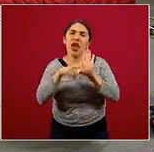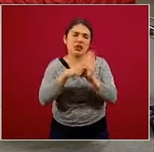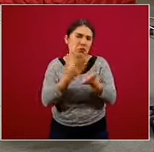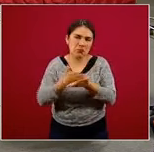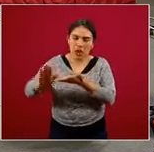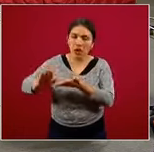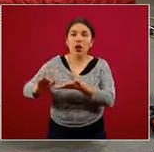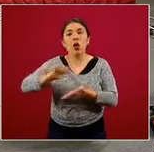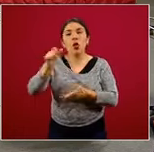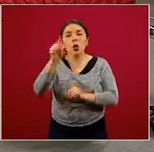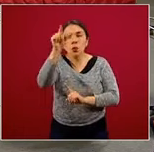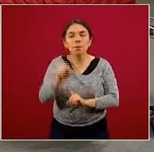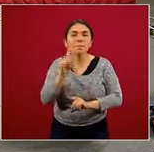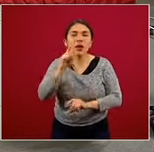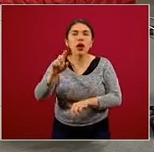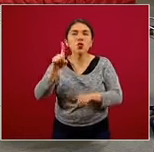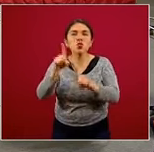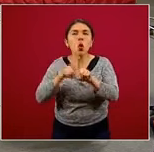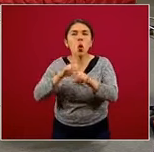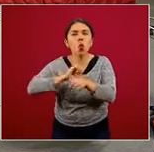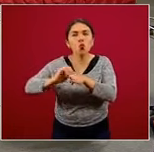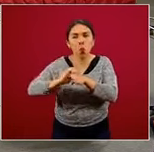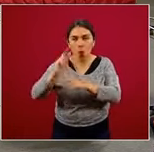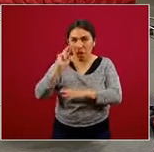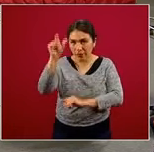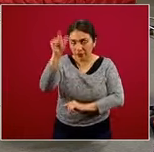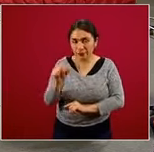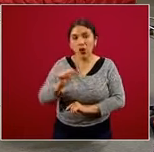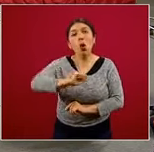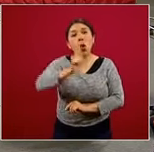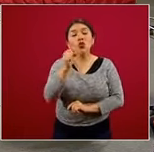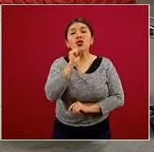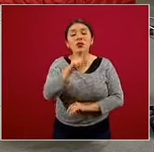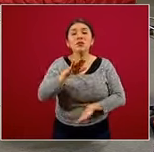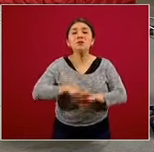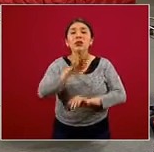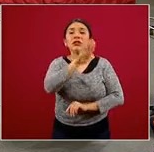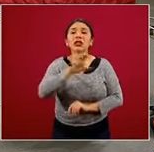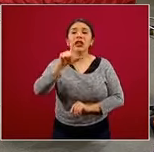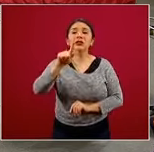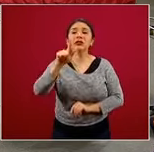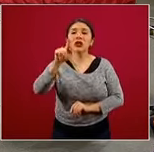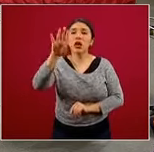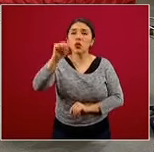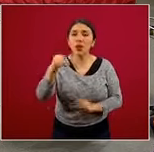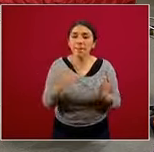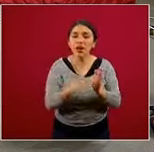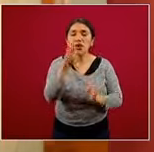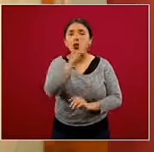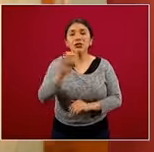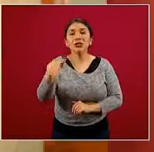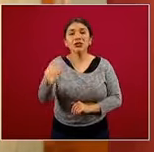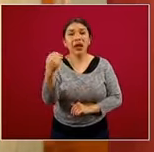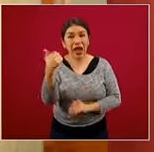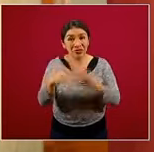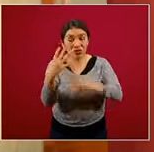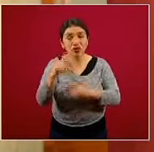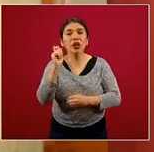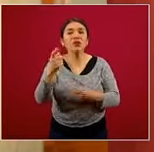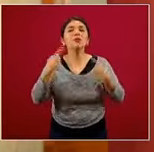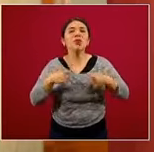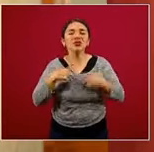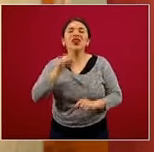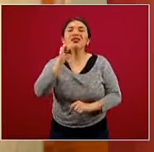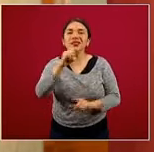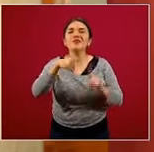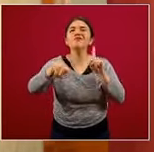están representadas en las columnas de color morado. Pero también 579 mil novecientas catorce son las personas